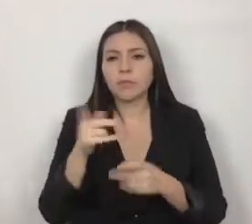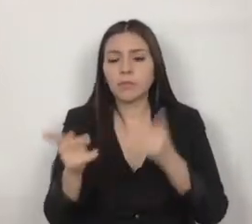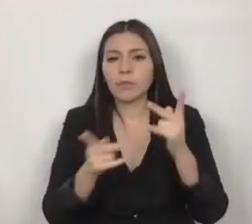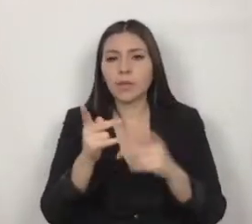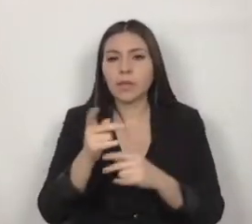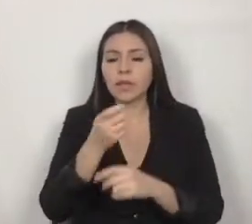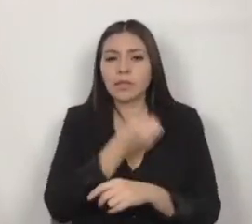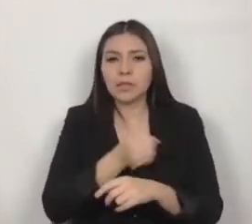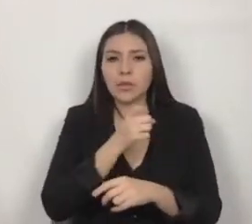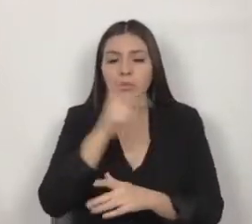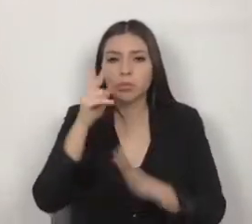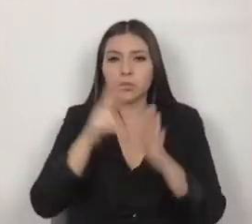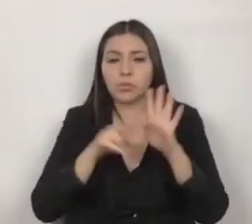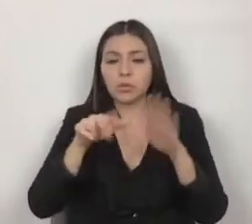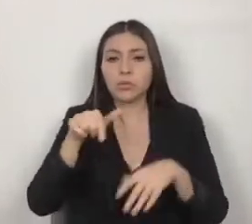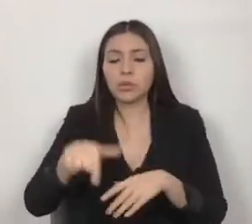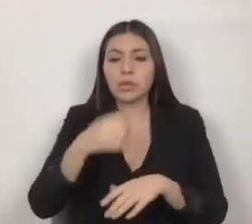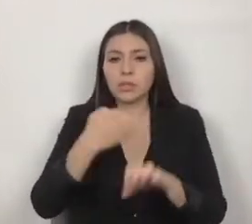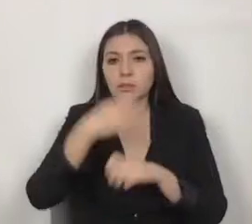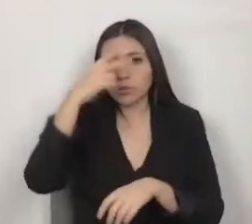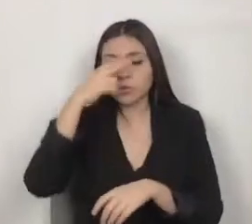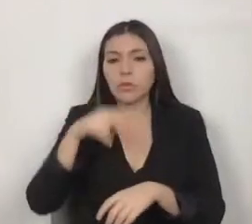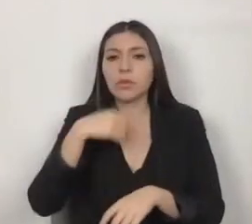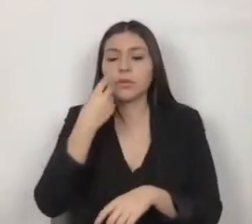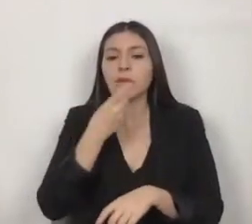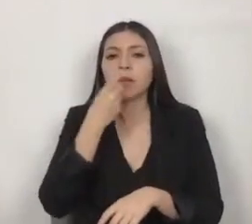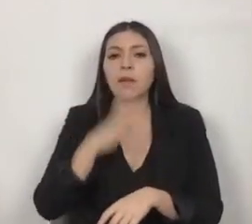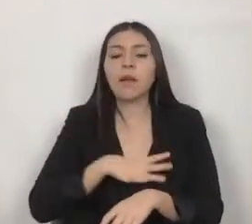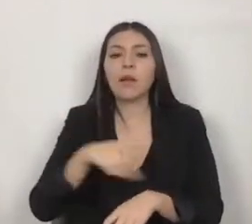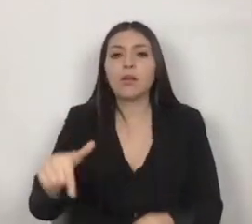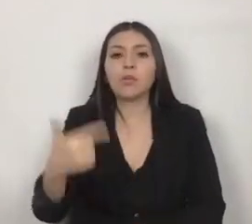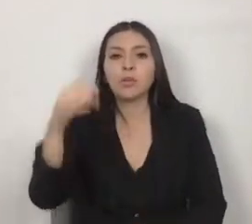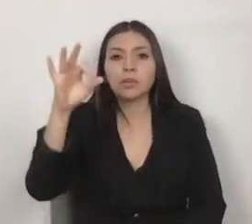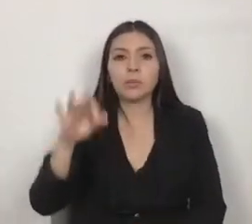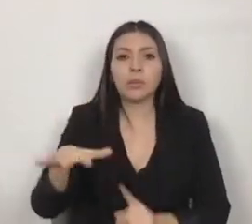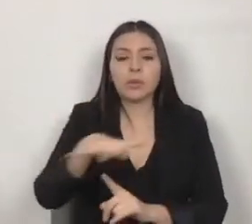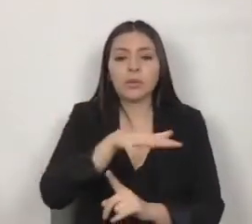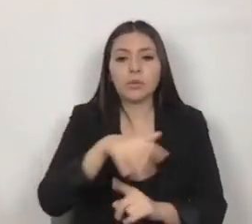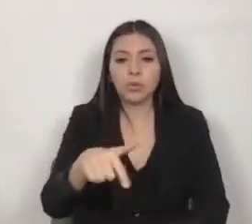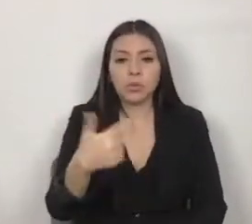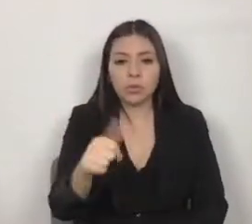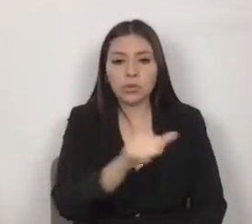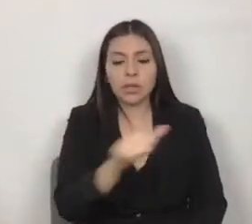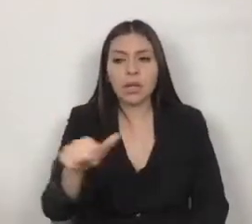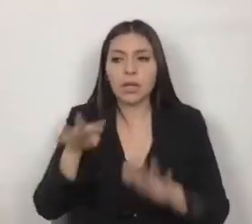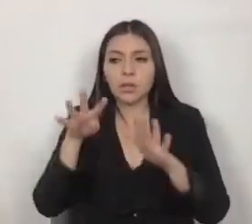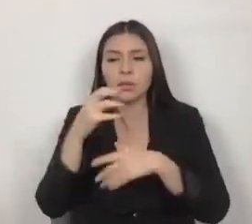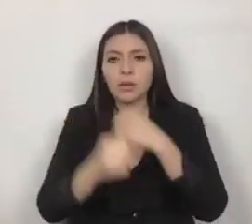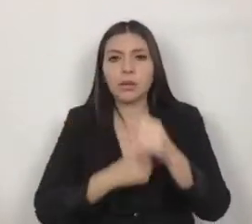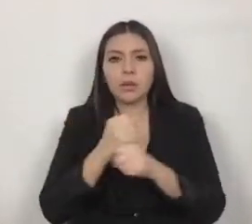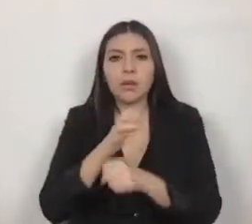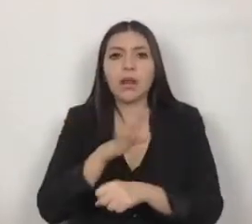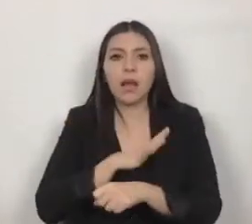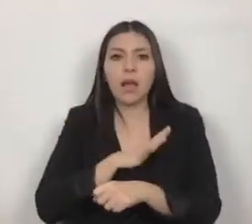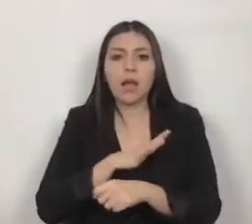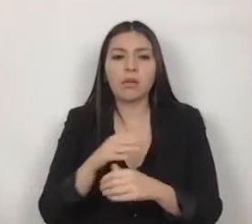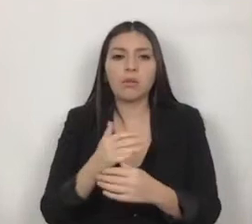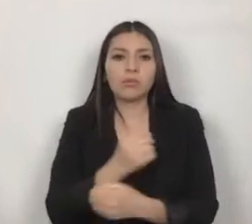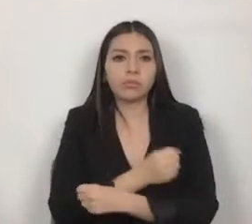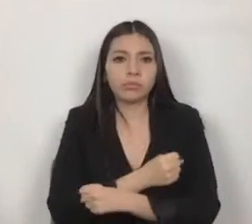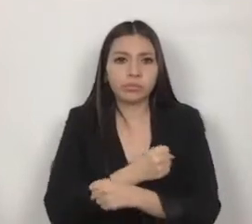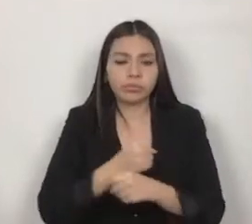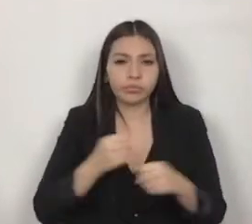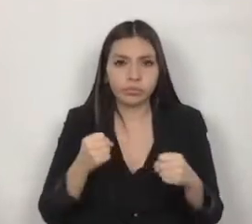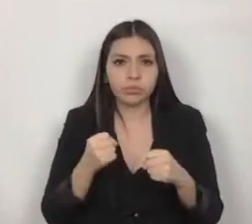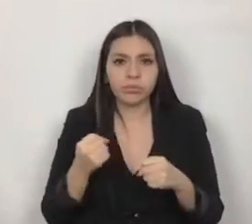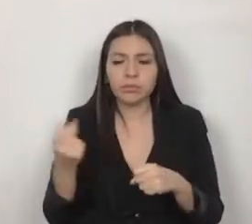entidad muestra el 12% de la población de 12 a 19 años padece obesidad. Sensibilizarnos